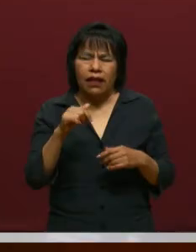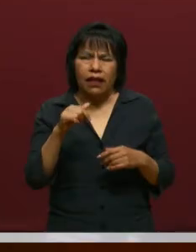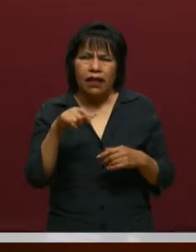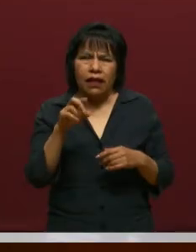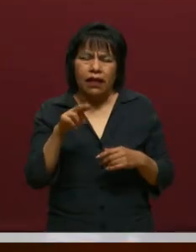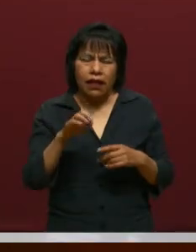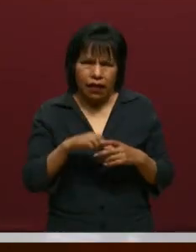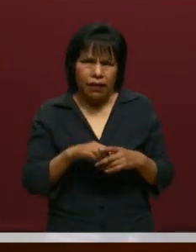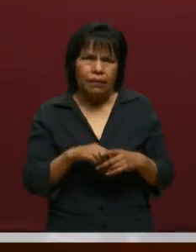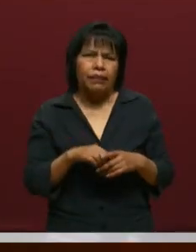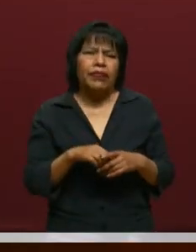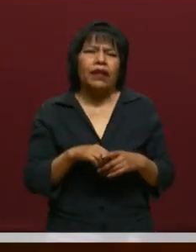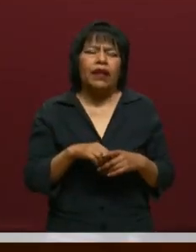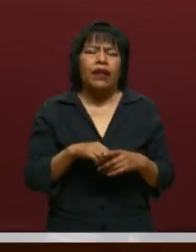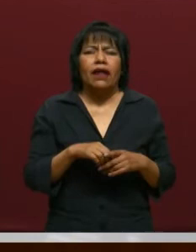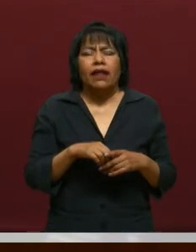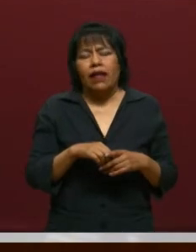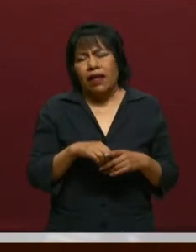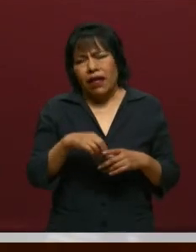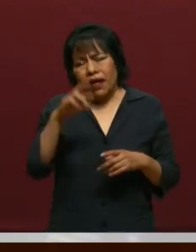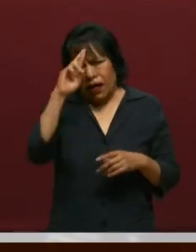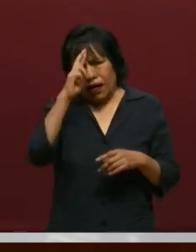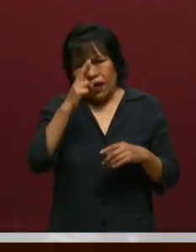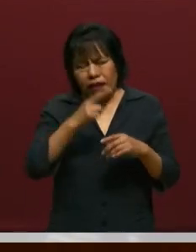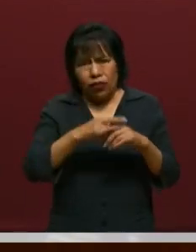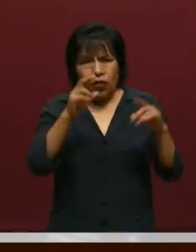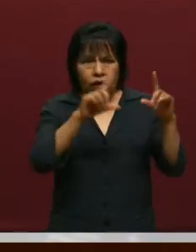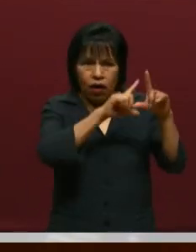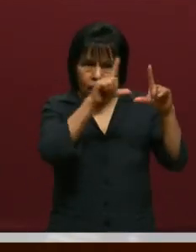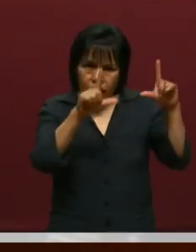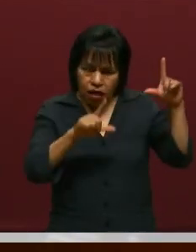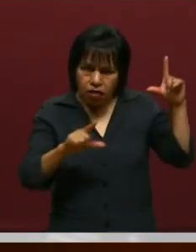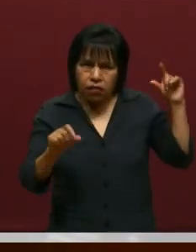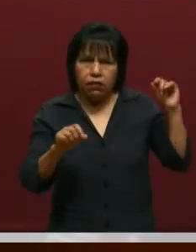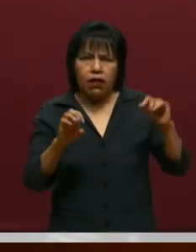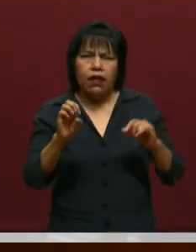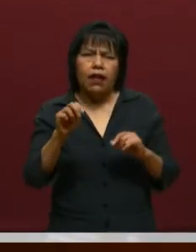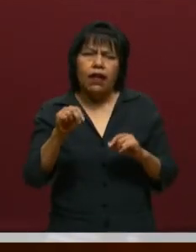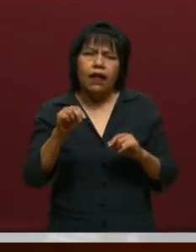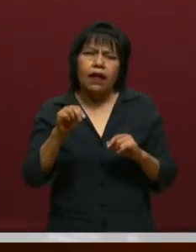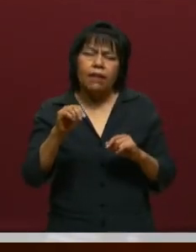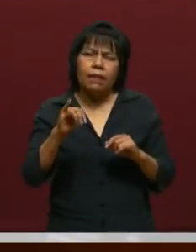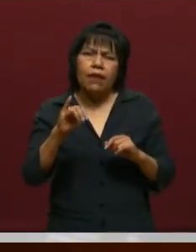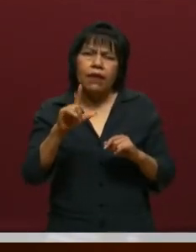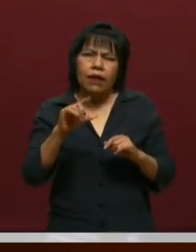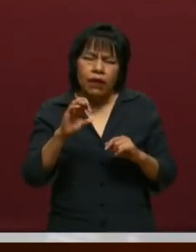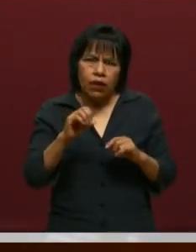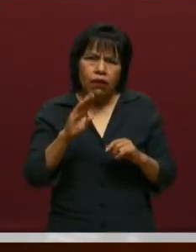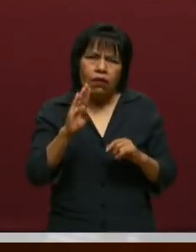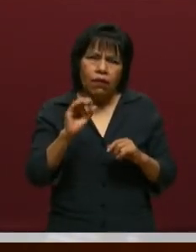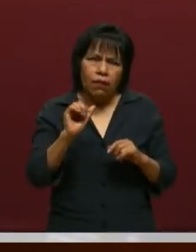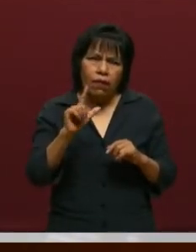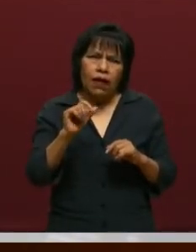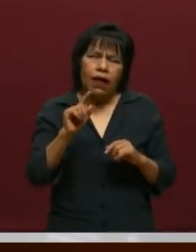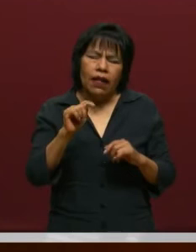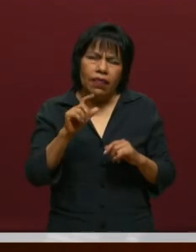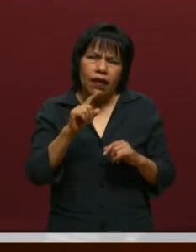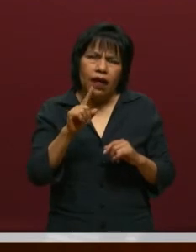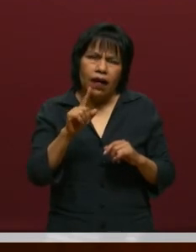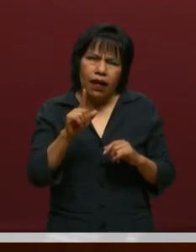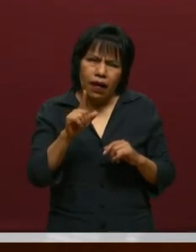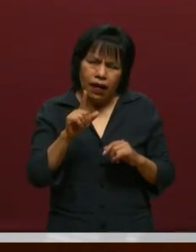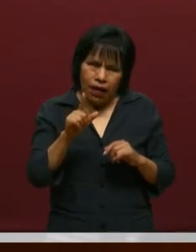TEC-NM en el país, tuvimos la presencia del doctor Herminio Baltazar, contamos con una presentación muy